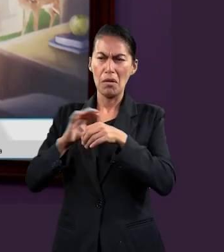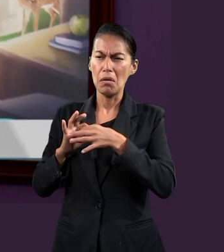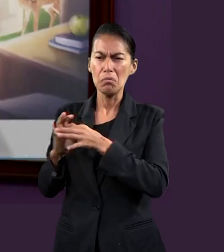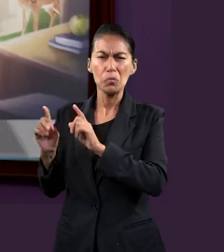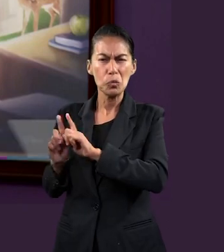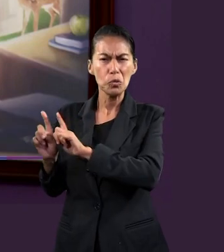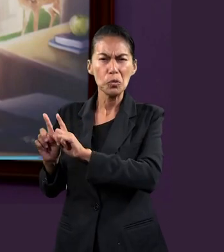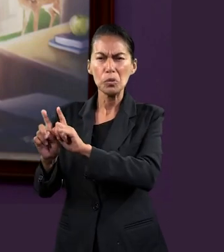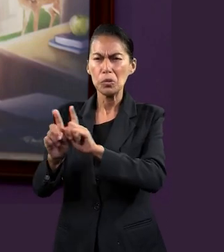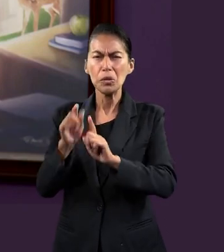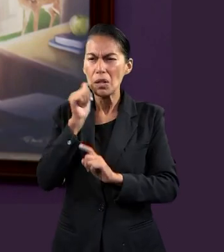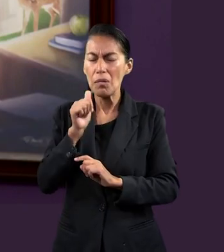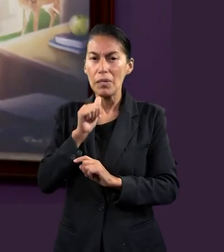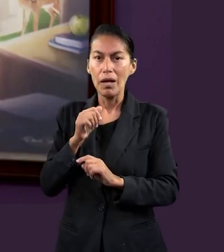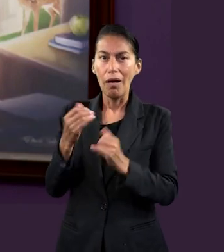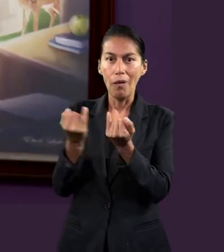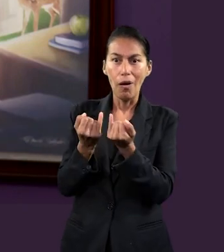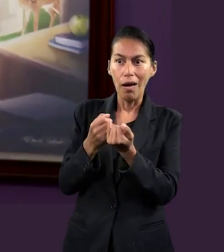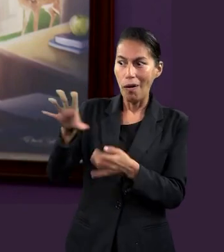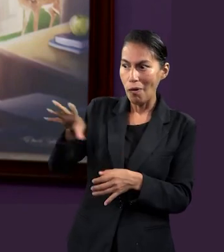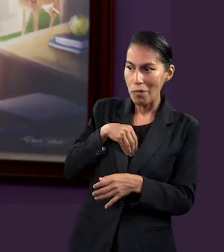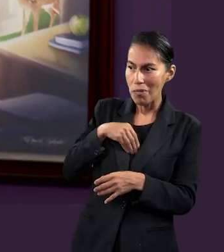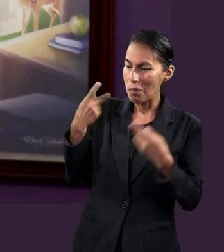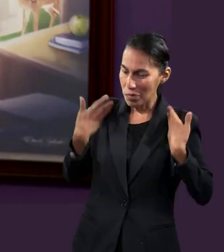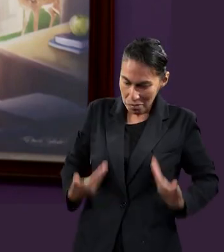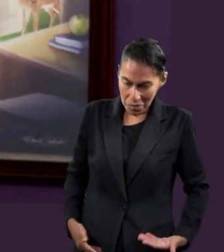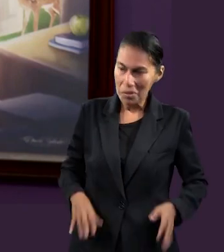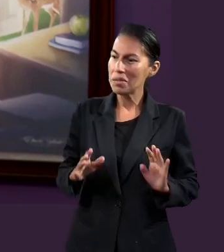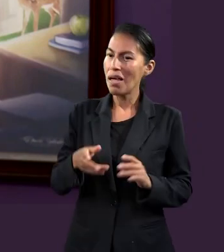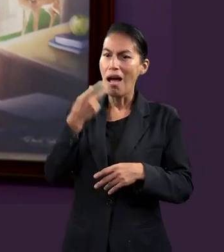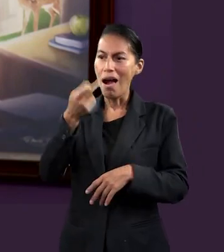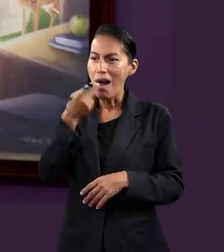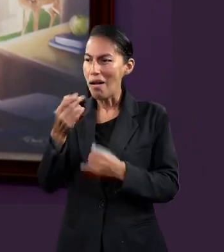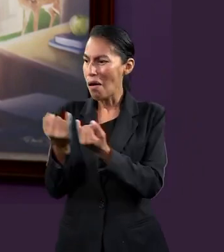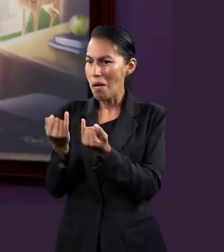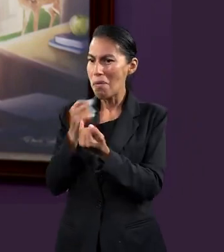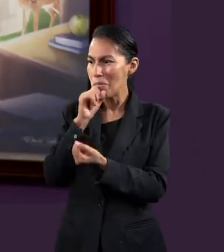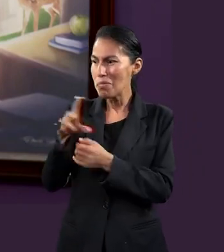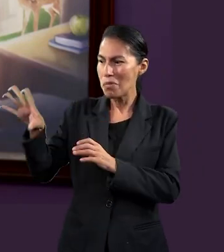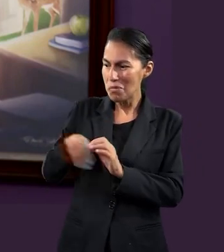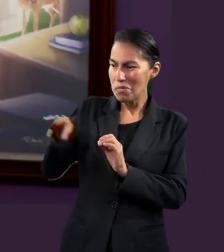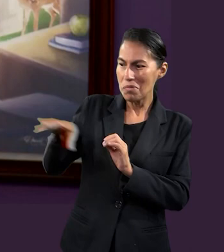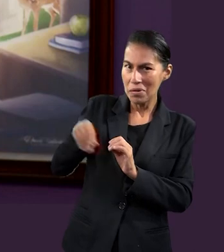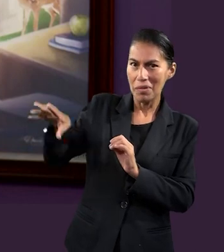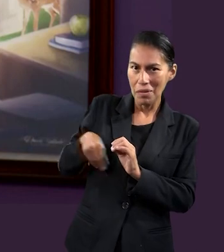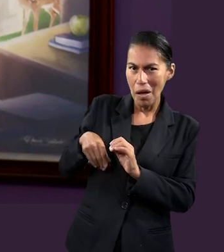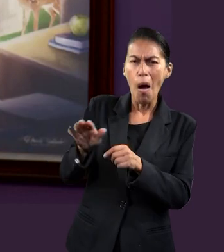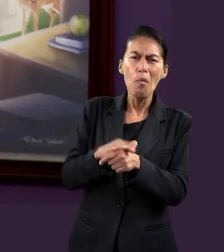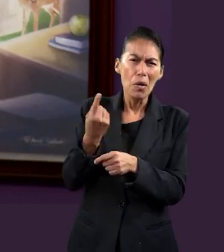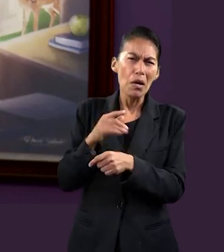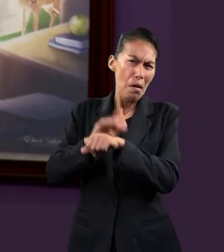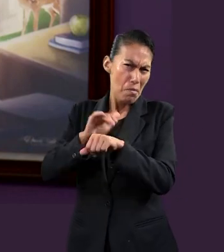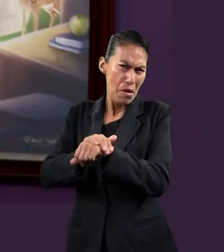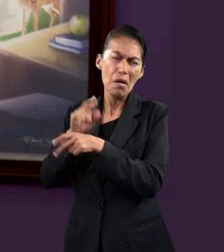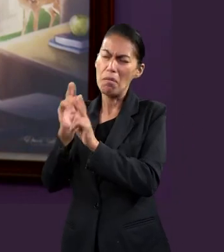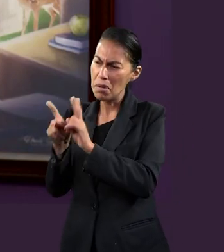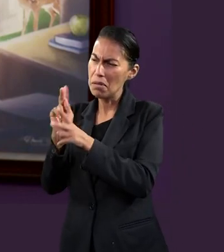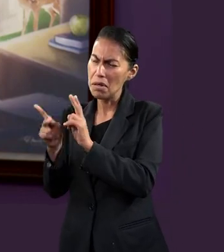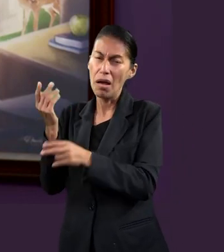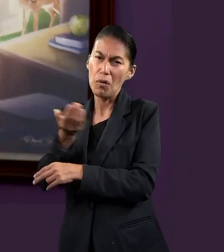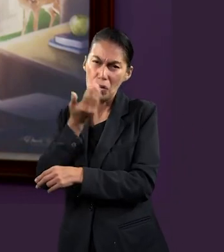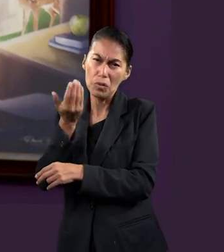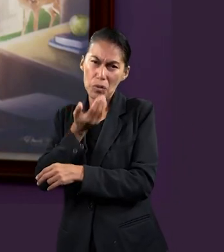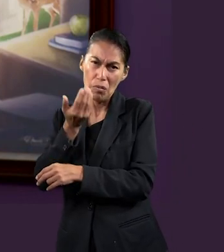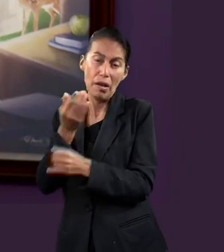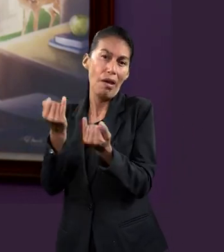una persona o nos empezamos a llevar y empezamos a vestirnos como la persona, a hablar como la persona? Empezamos a imitar, ¿verdad? Por el contacto que tenemos con